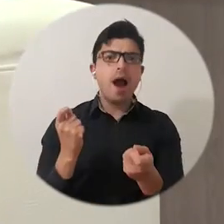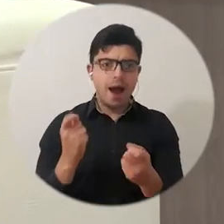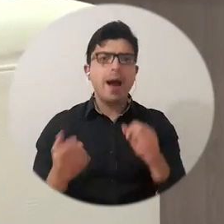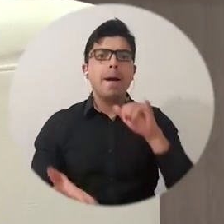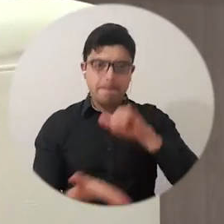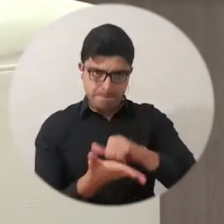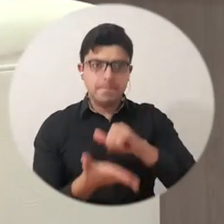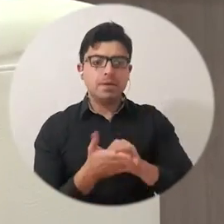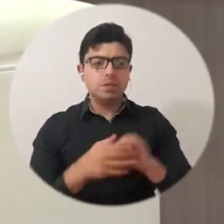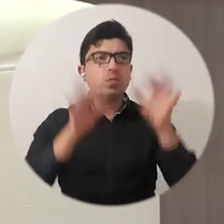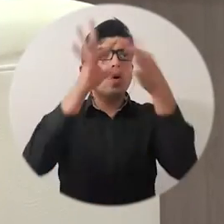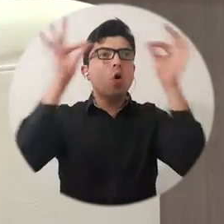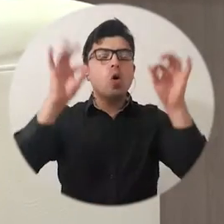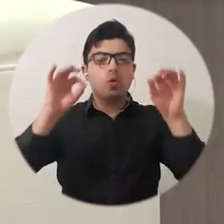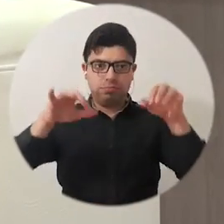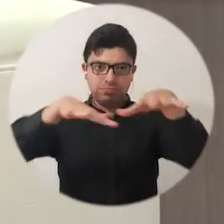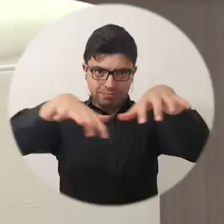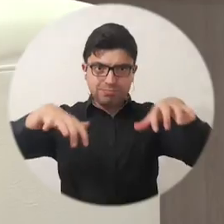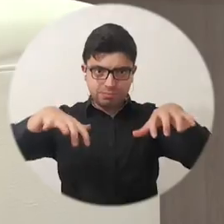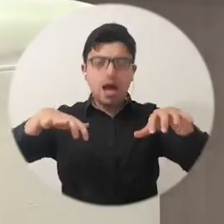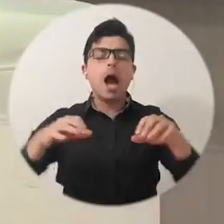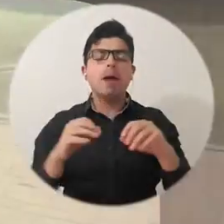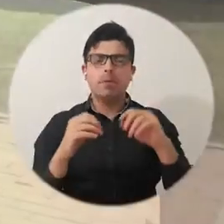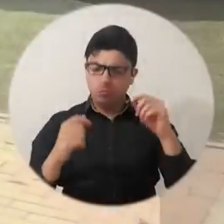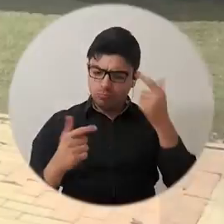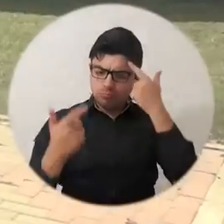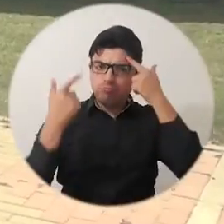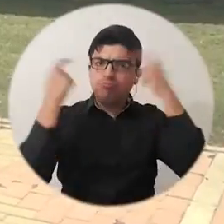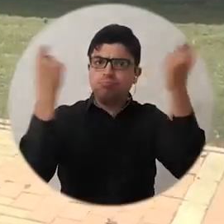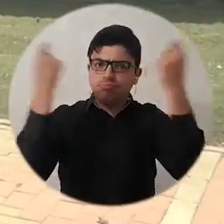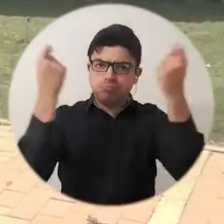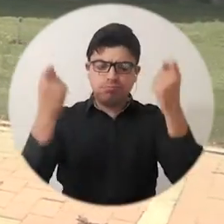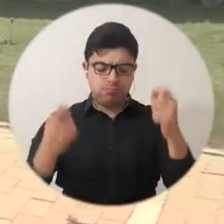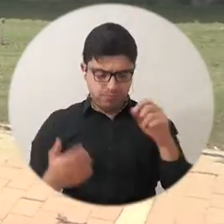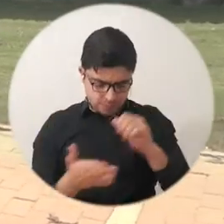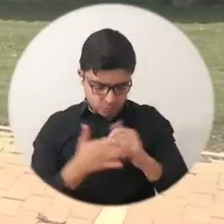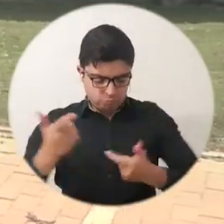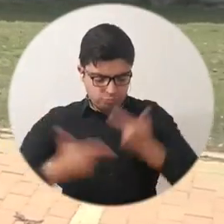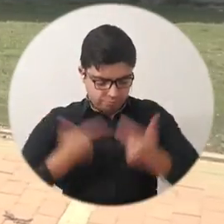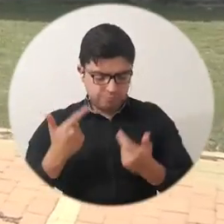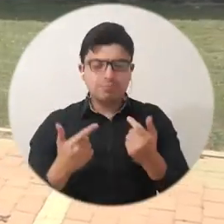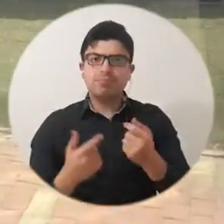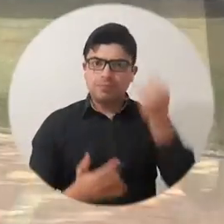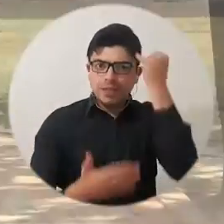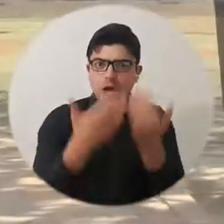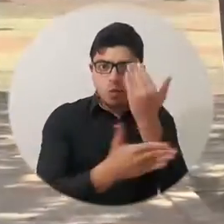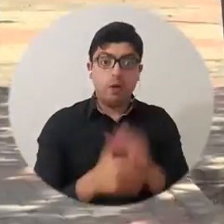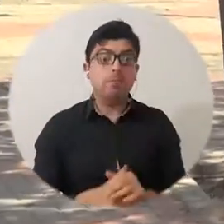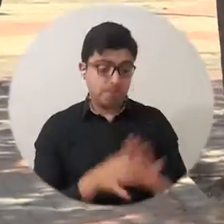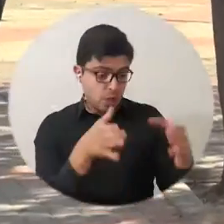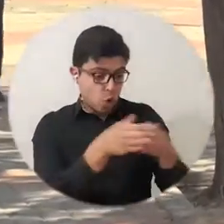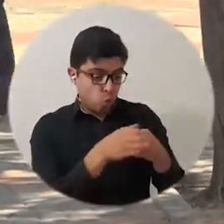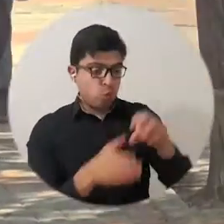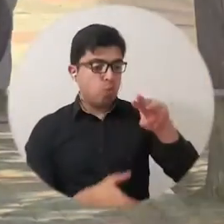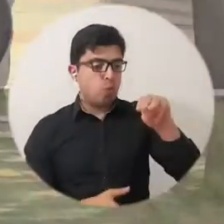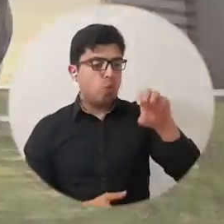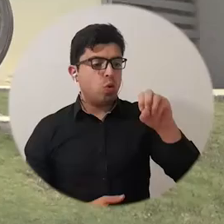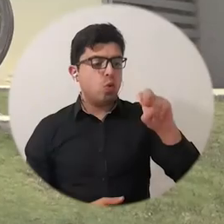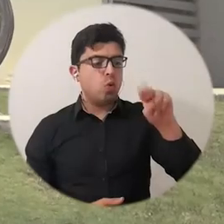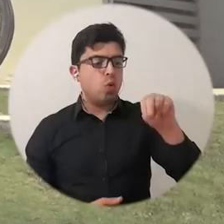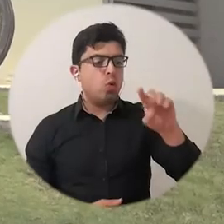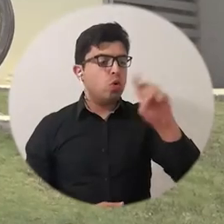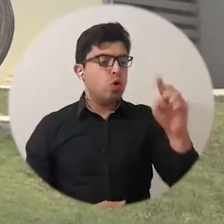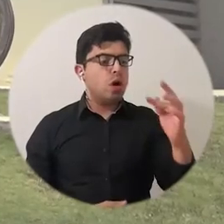eslogan del evento, como lo es promover la innovación y el emprendimiento. Lecciones sobre emprendimiento y la exitosa venta de los monstruos de educación